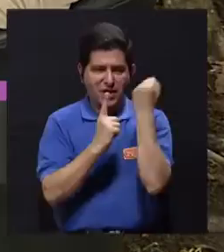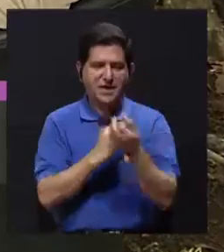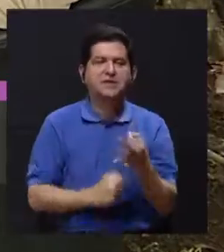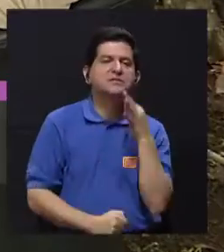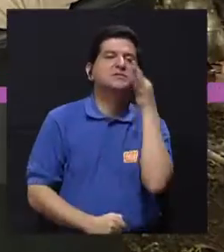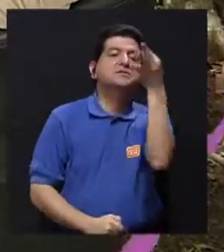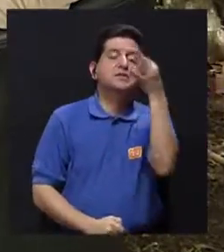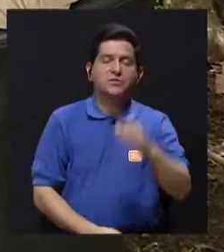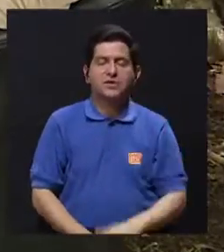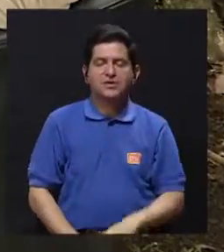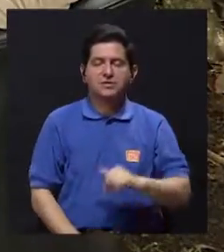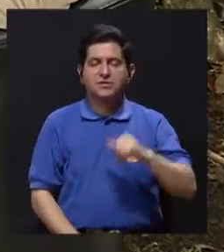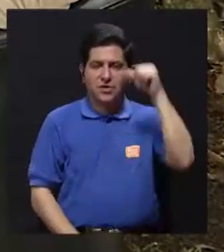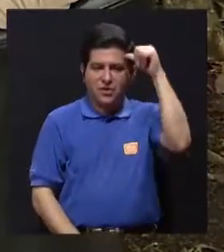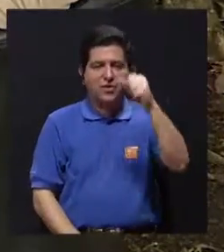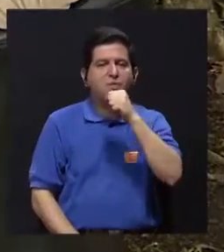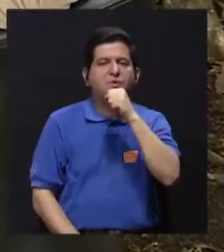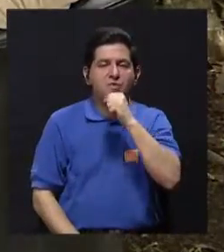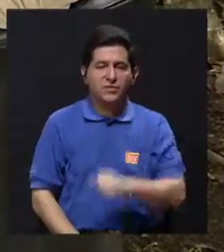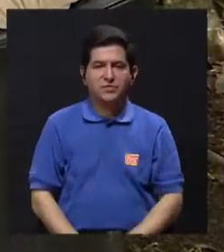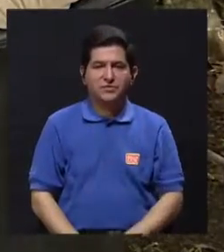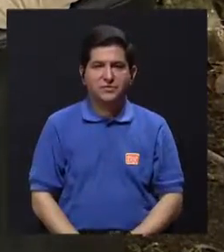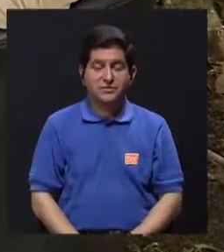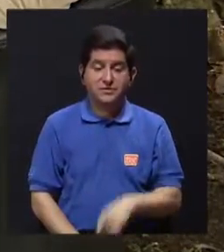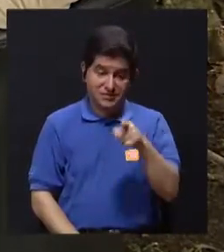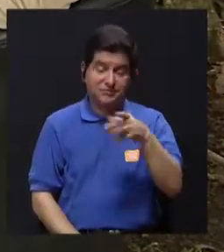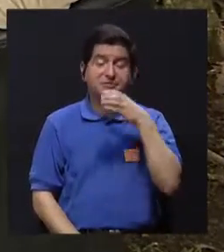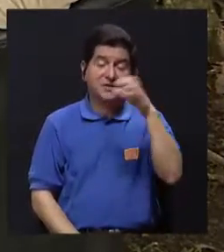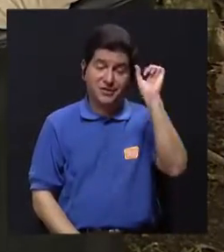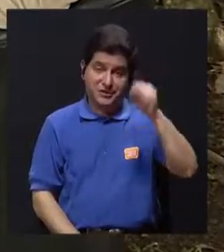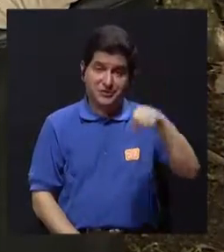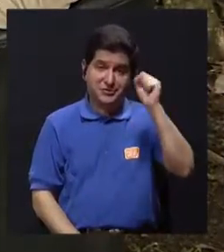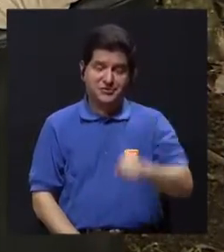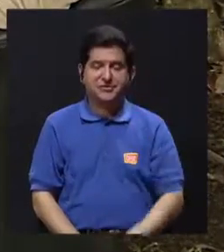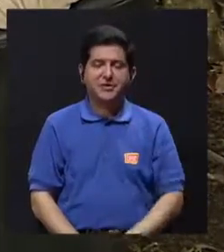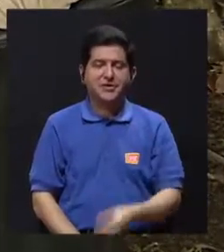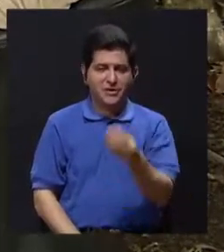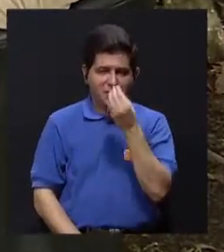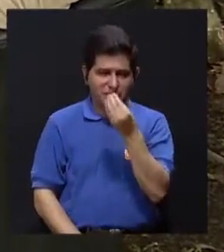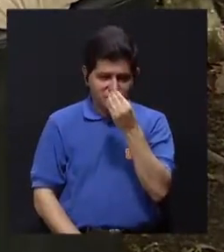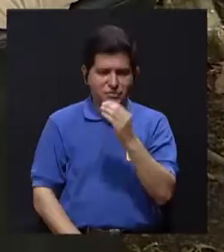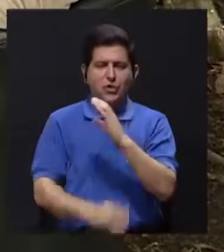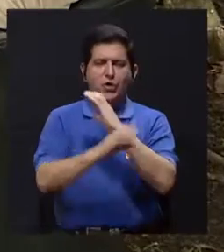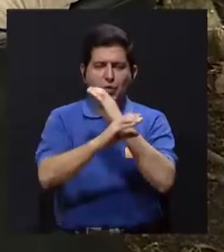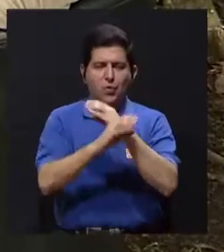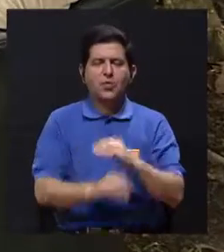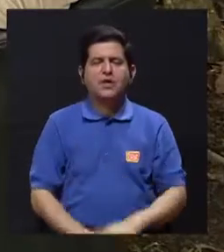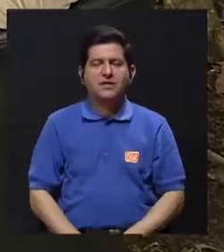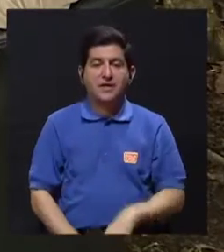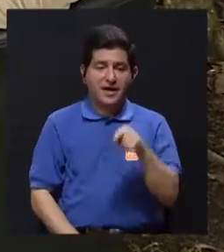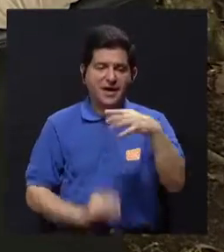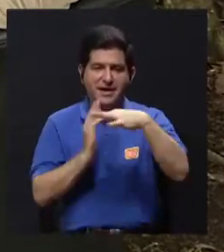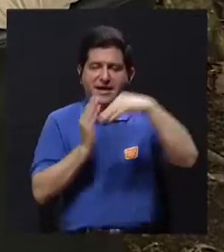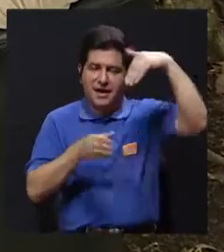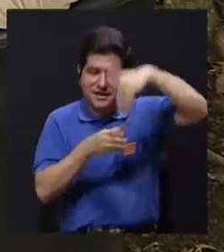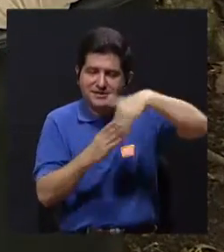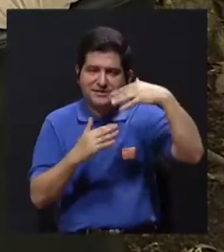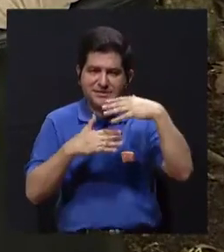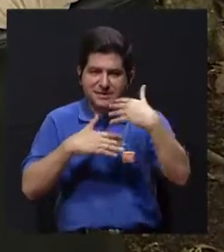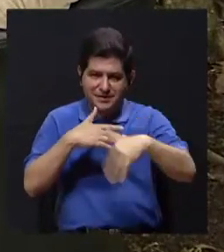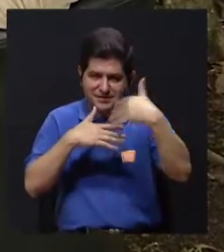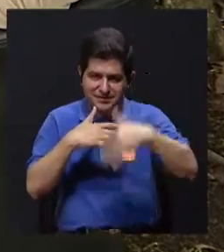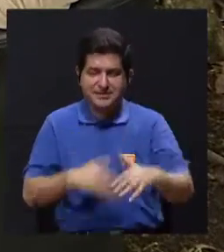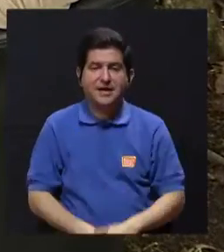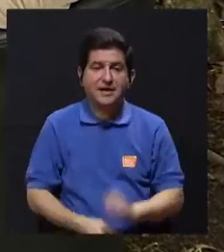condición a la edad adulta? Y ahí sí están todas las recomendaciones con respecto a las dietas, cuidar el tema de colesterol para